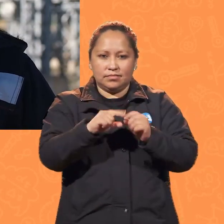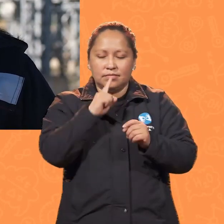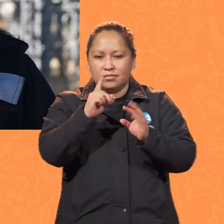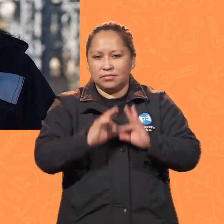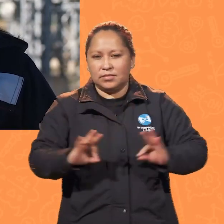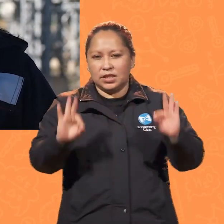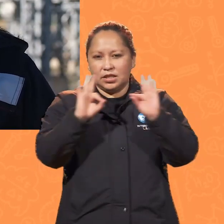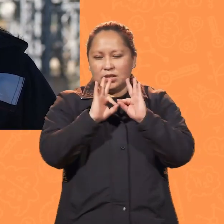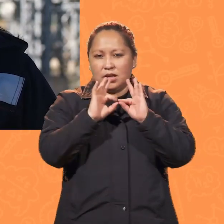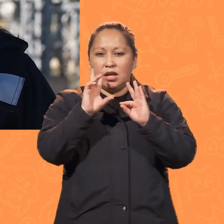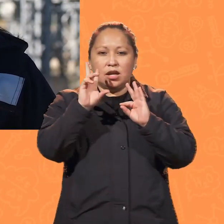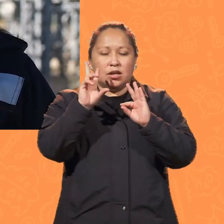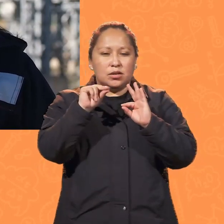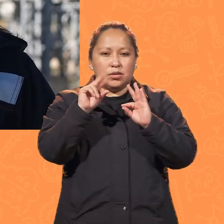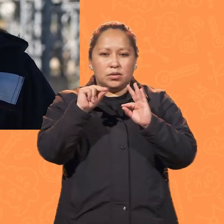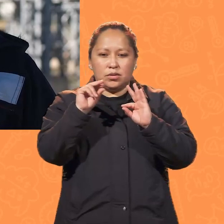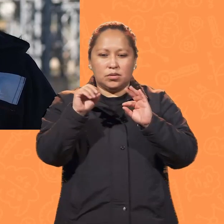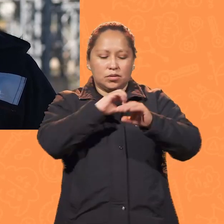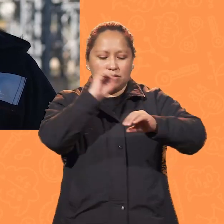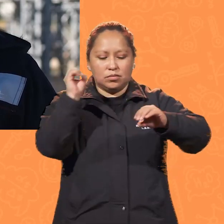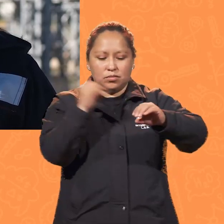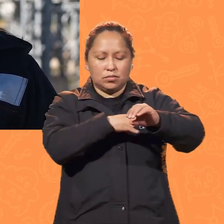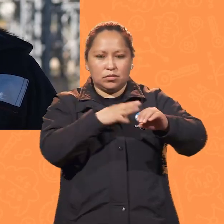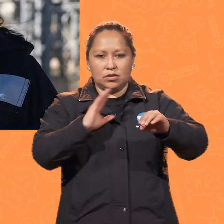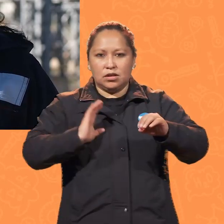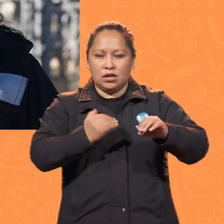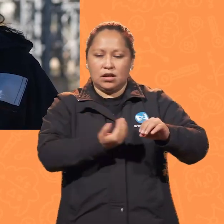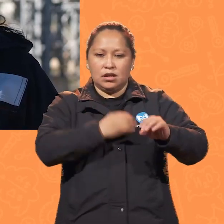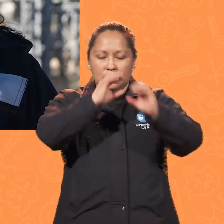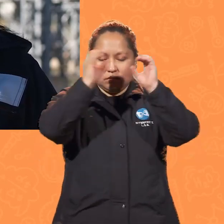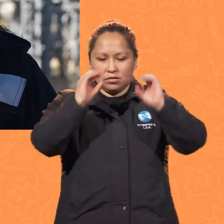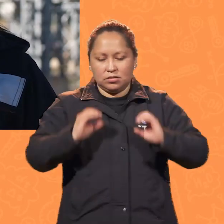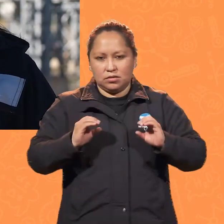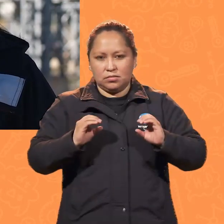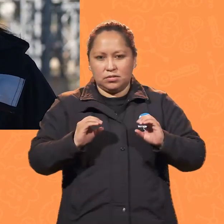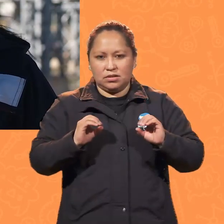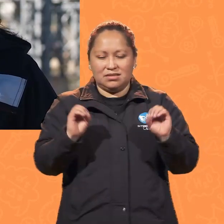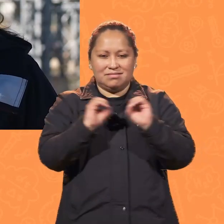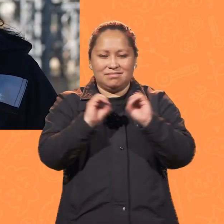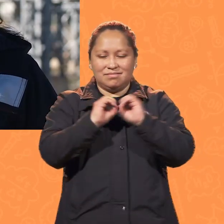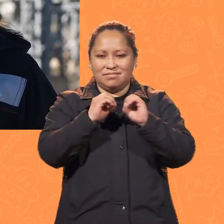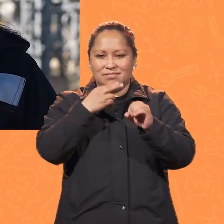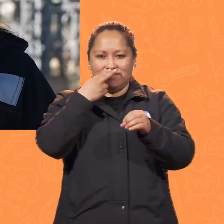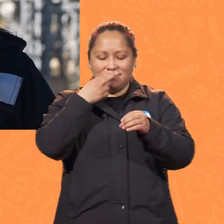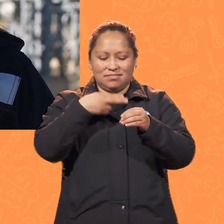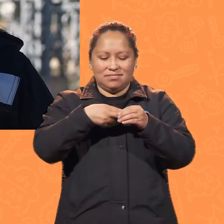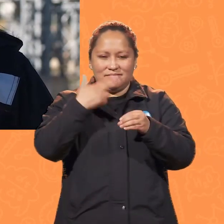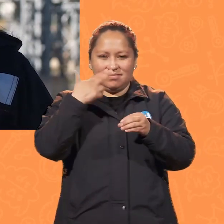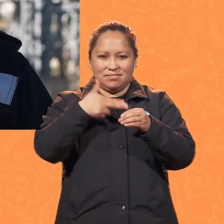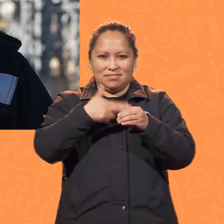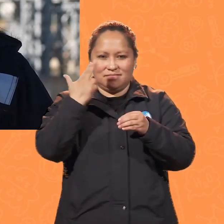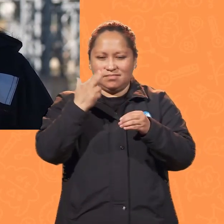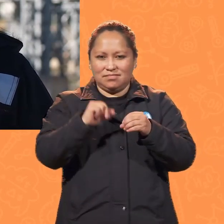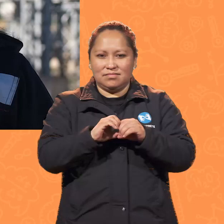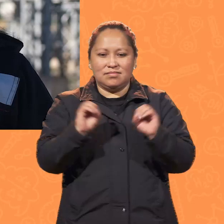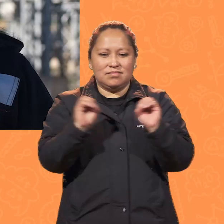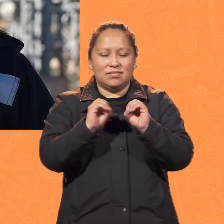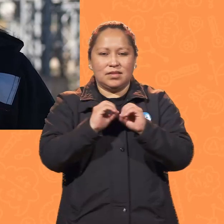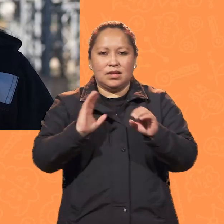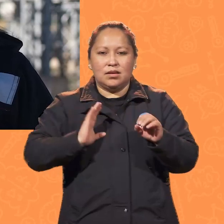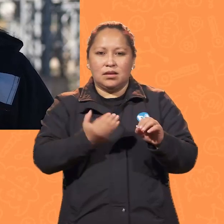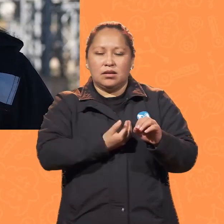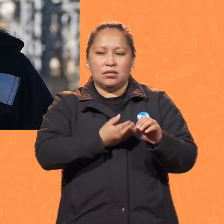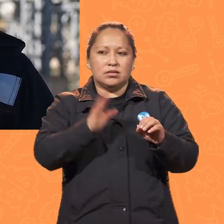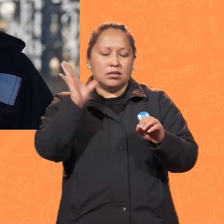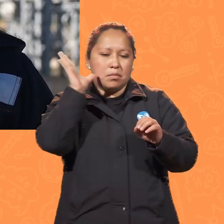no contaminan el ambiente, porque no producen ningún gas ni efecto nocivo para nuestro aire ni para la madre naturaleza.